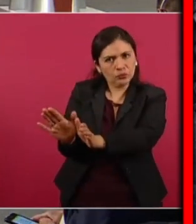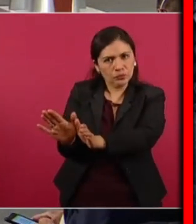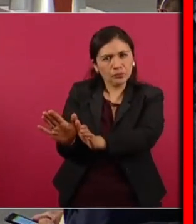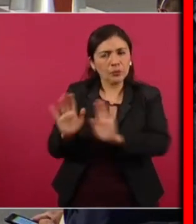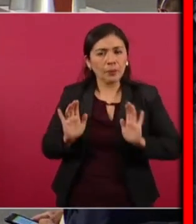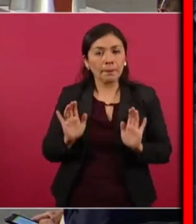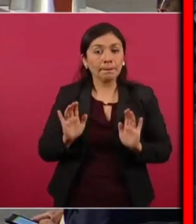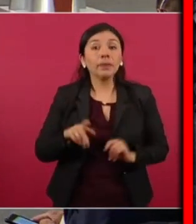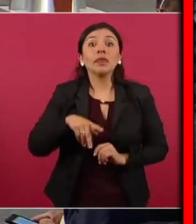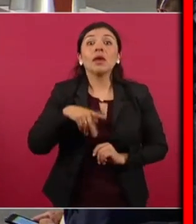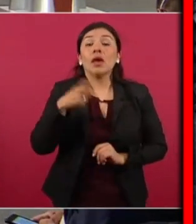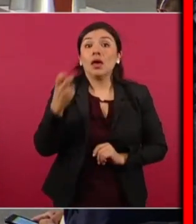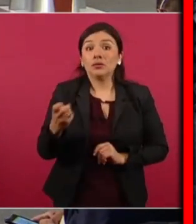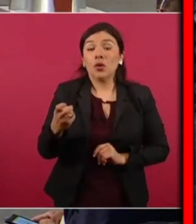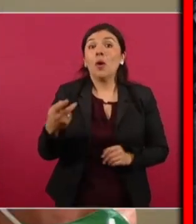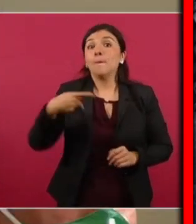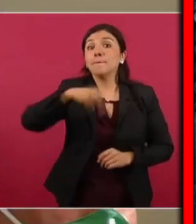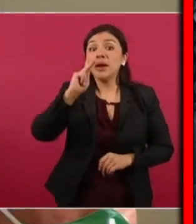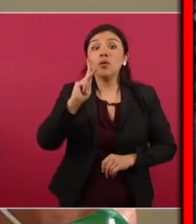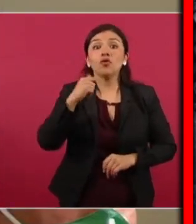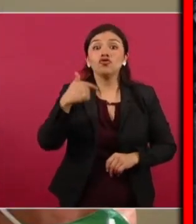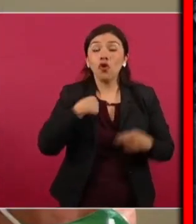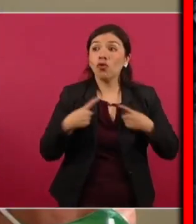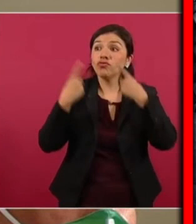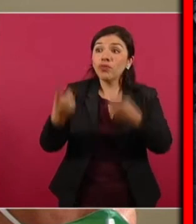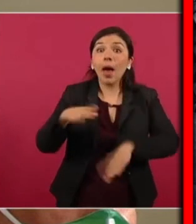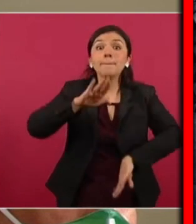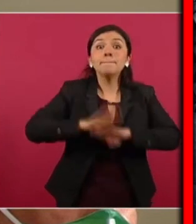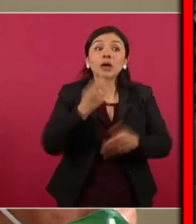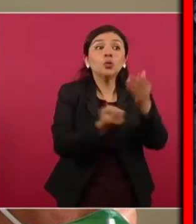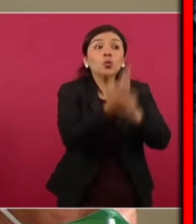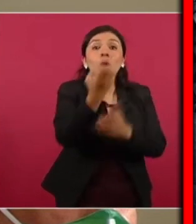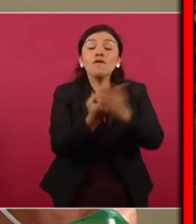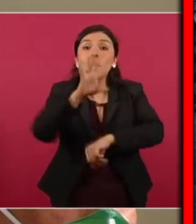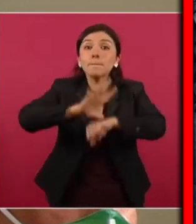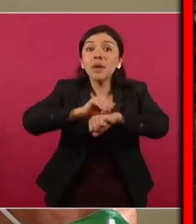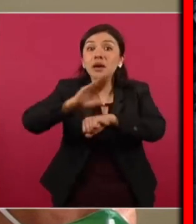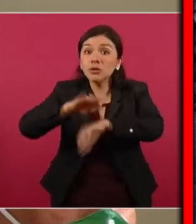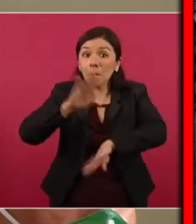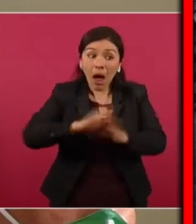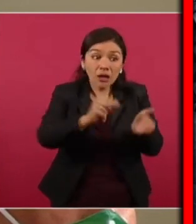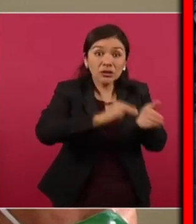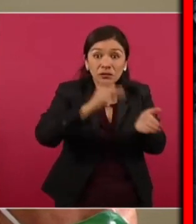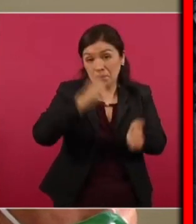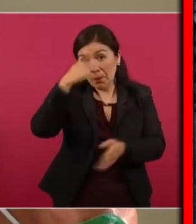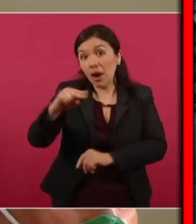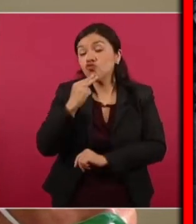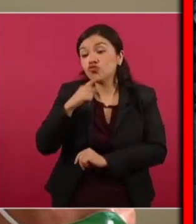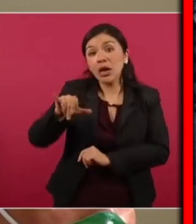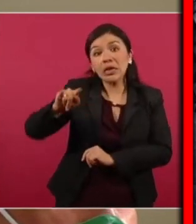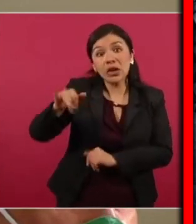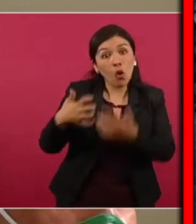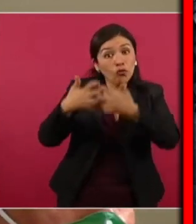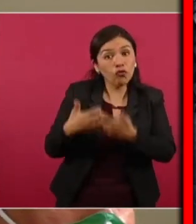ya no se van a entregar permisos concesiones para la explotación de litio